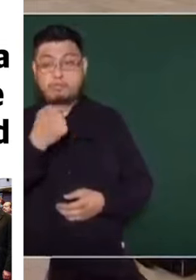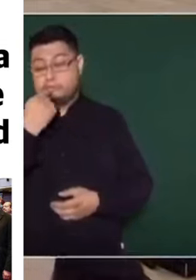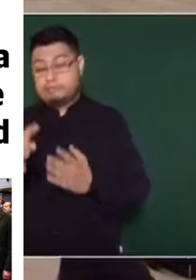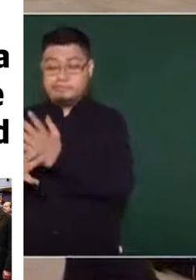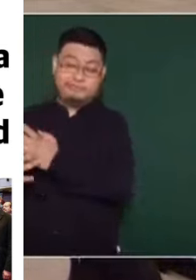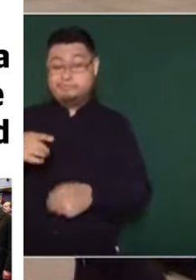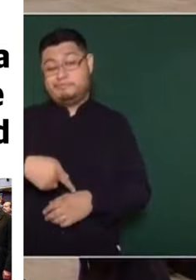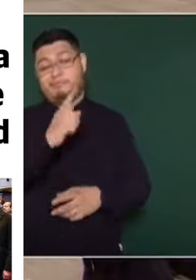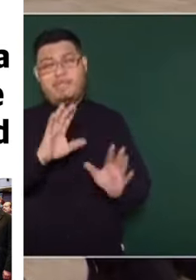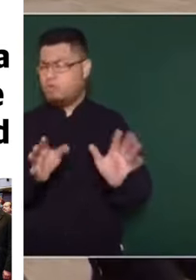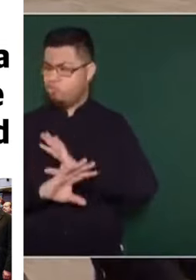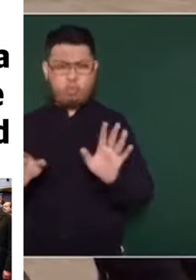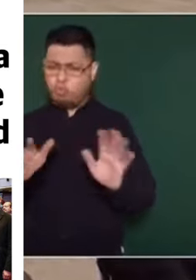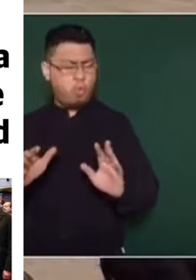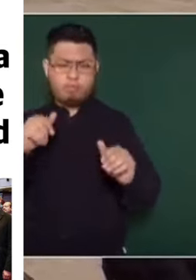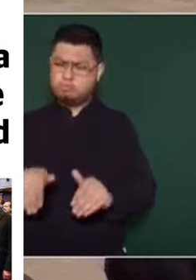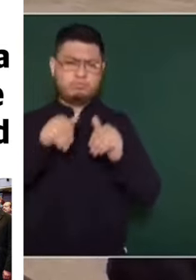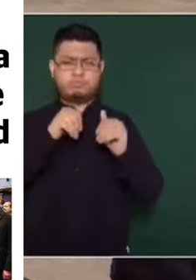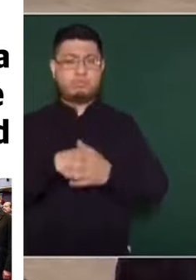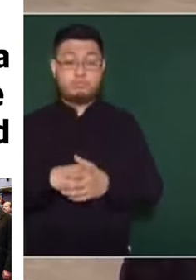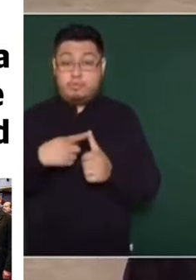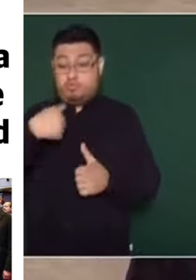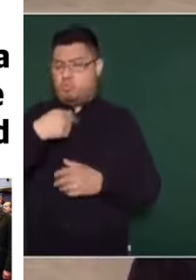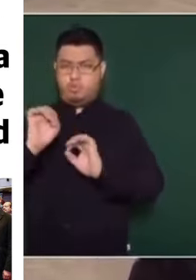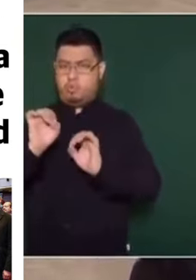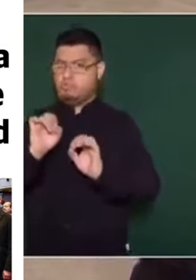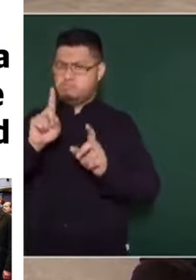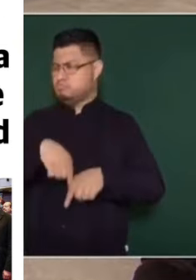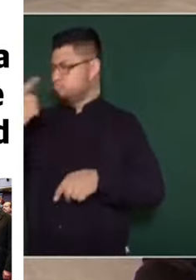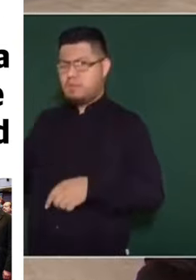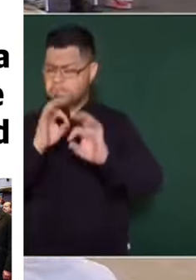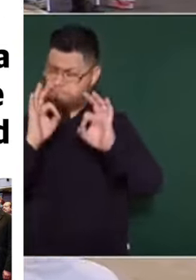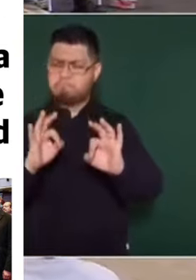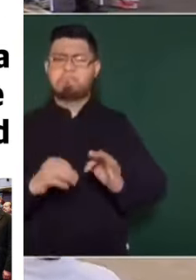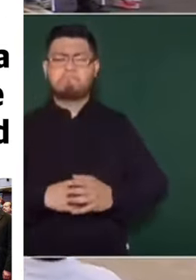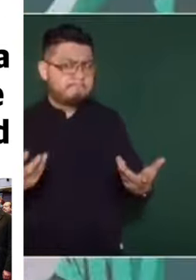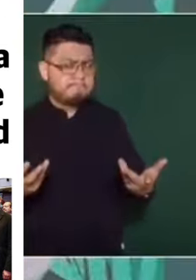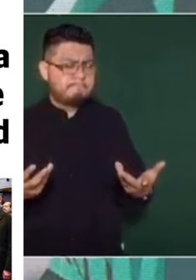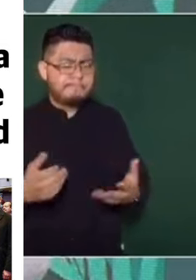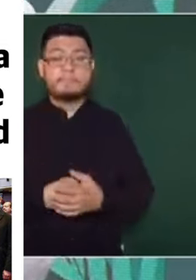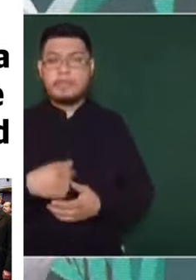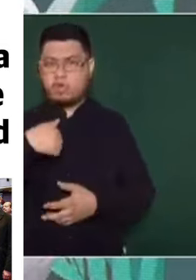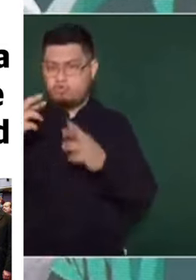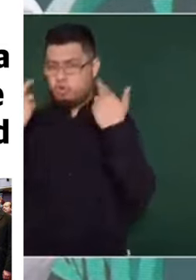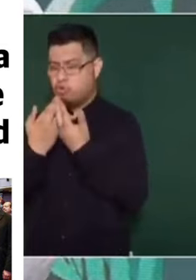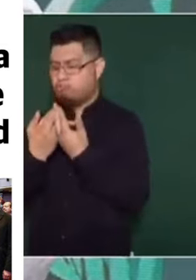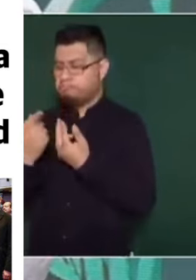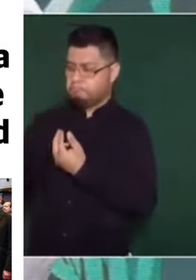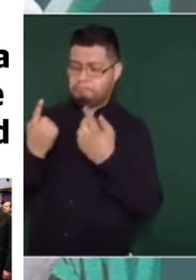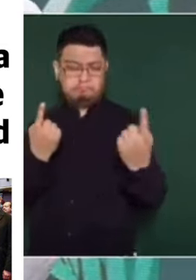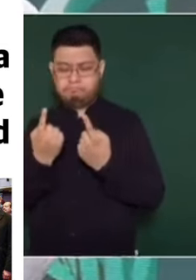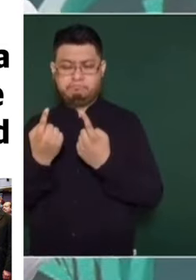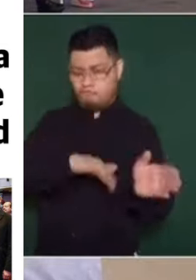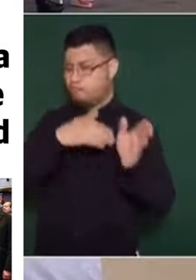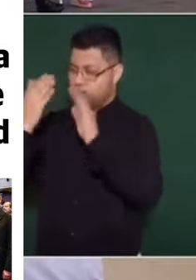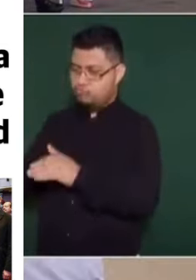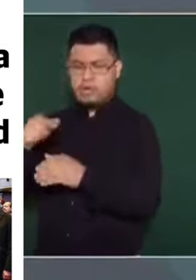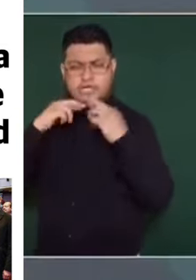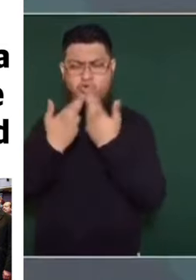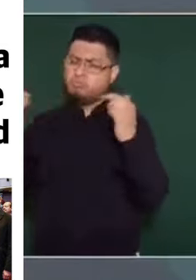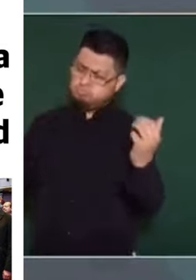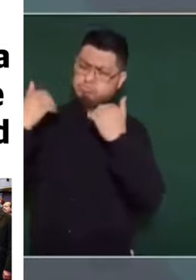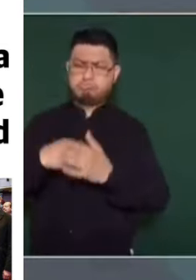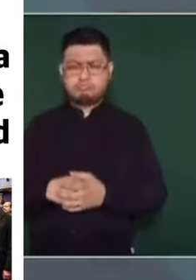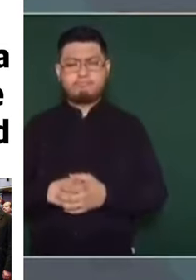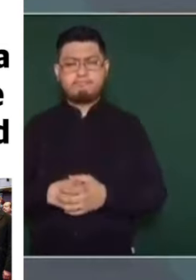como se dice coloquialmente, de nadie. Primero yo no lo haría, y tampoco ellos aceptarían. Entonces, reuní a Berta, alcalde, y a Lenia, y les dije,